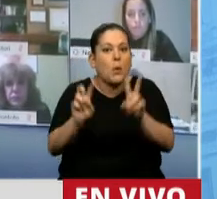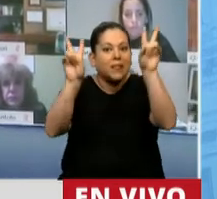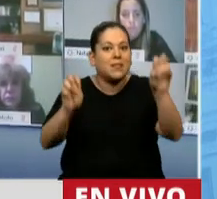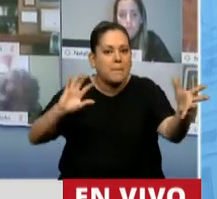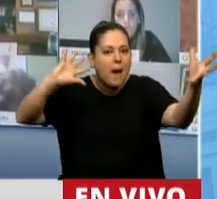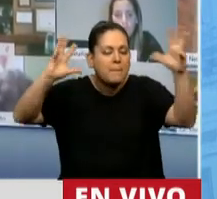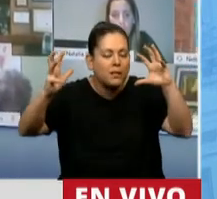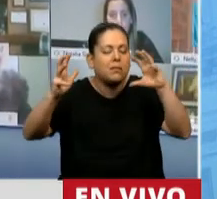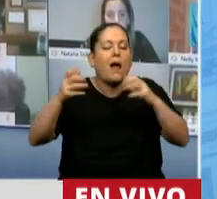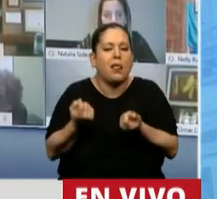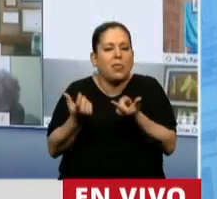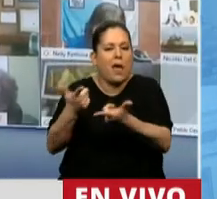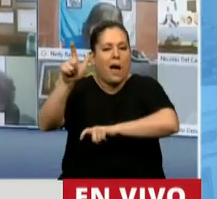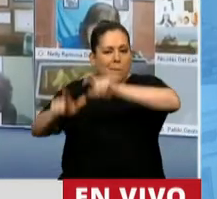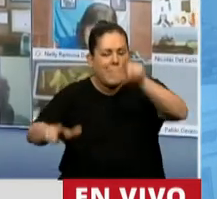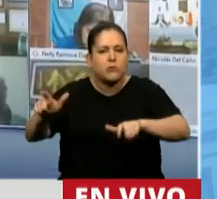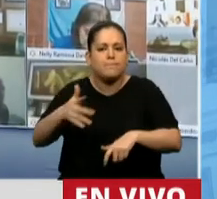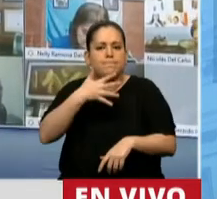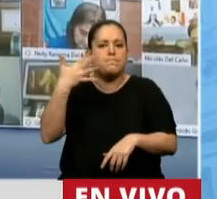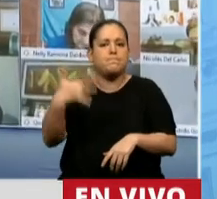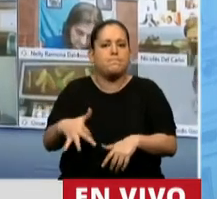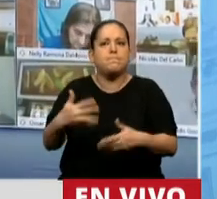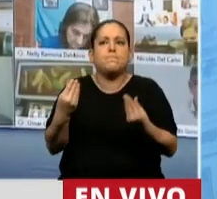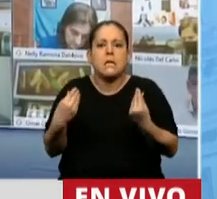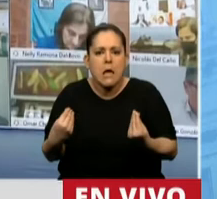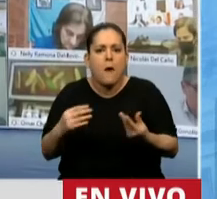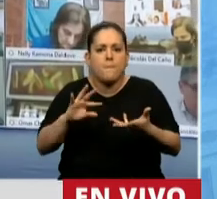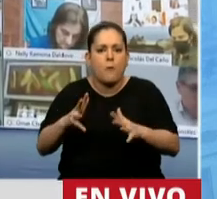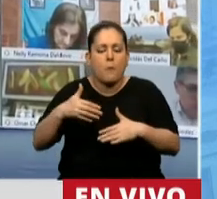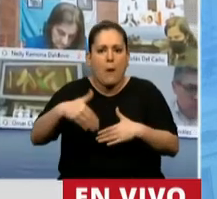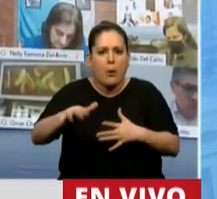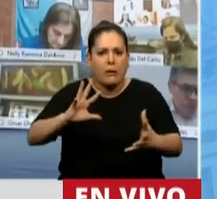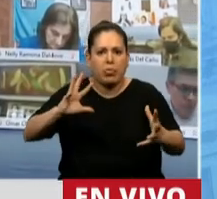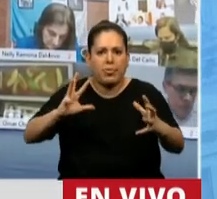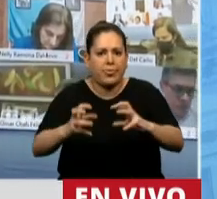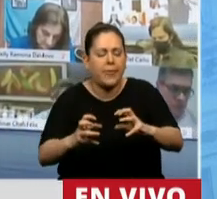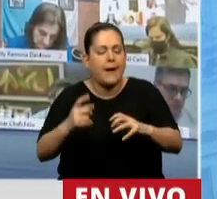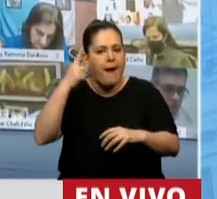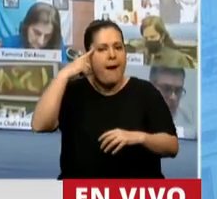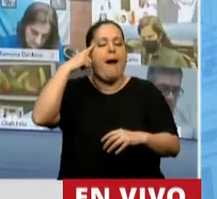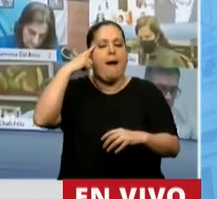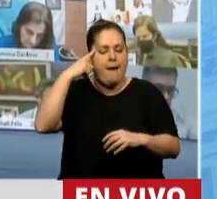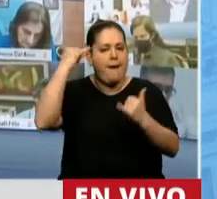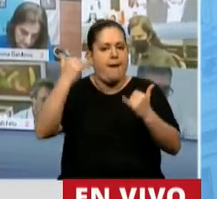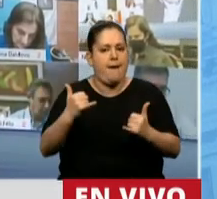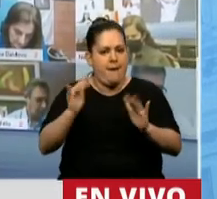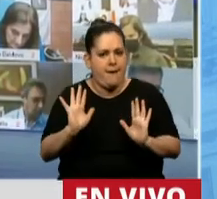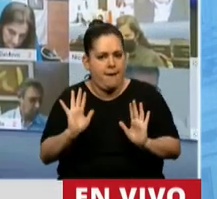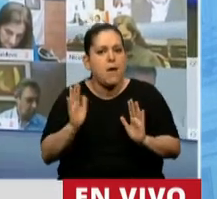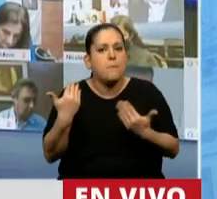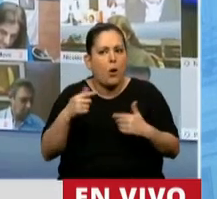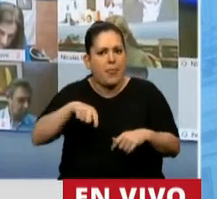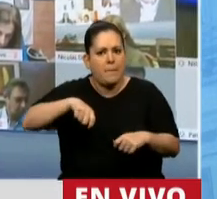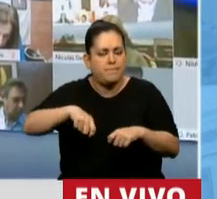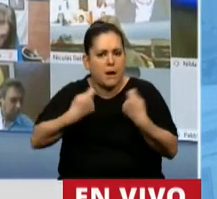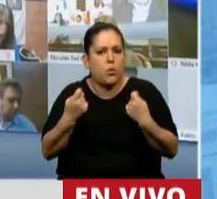permite que los individuos comprendan en qué medida su deterioro y daño puede menoscabar sus derechos, incluidos